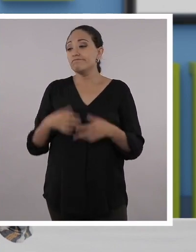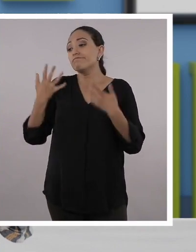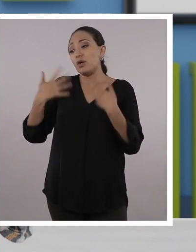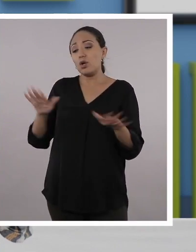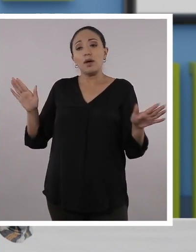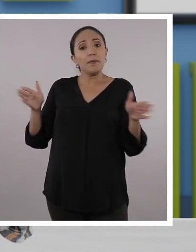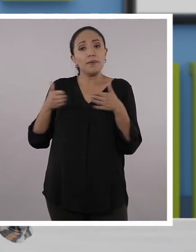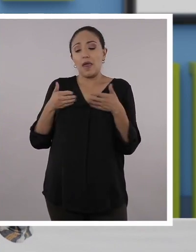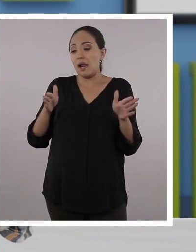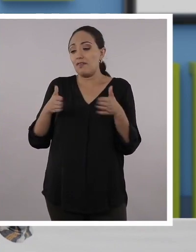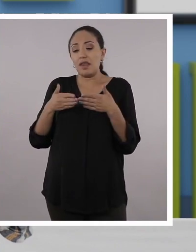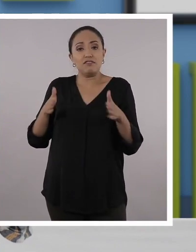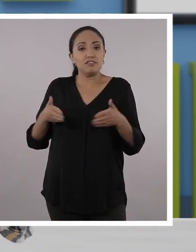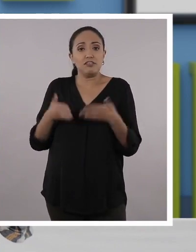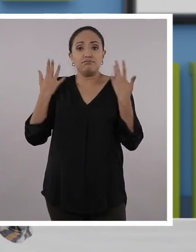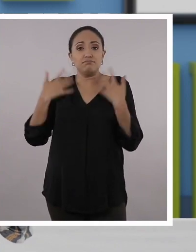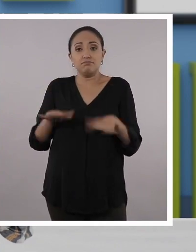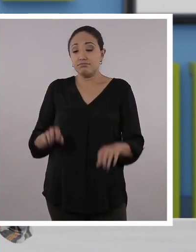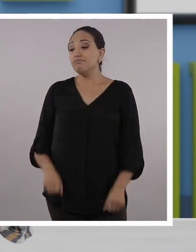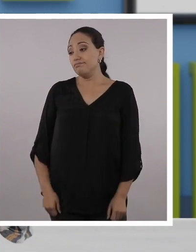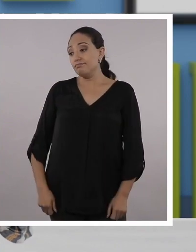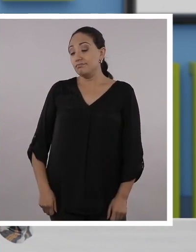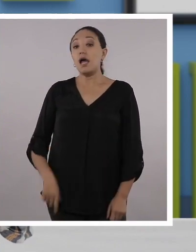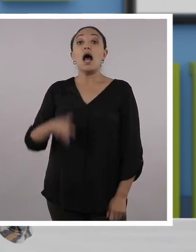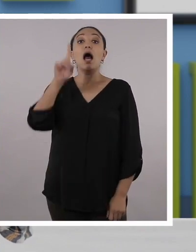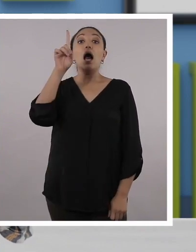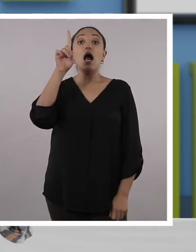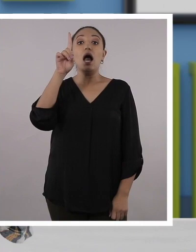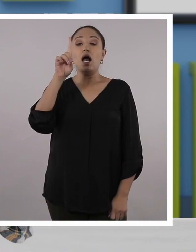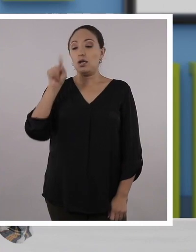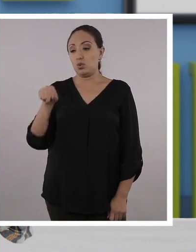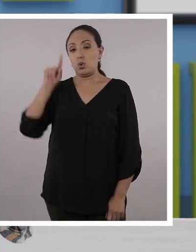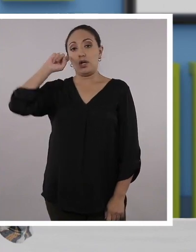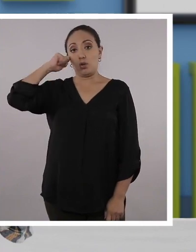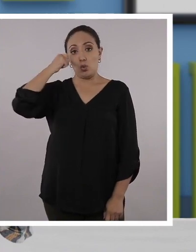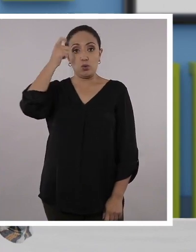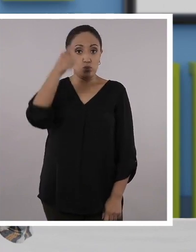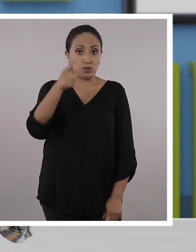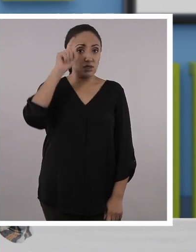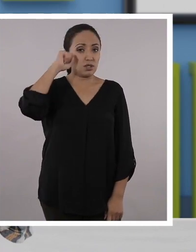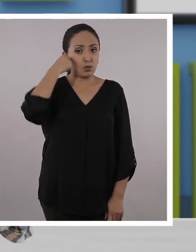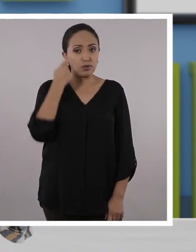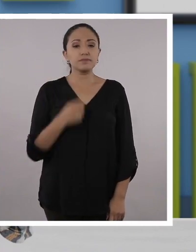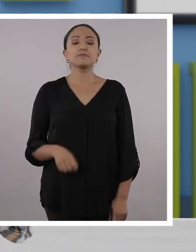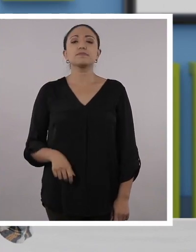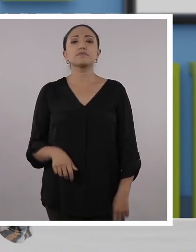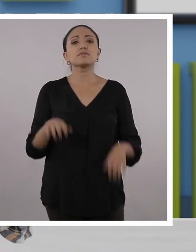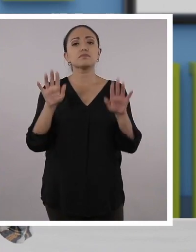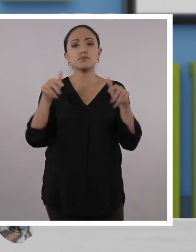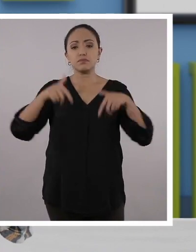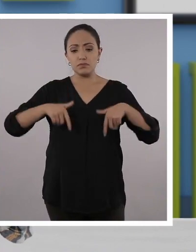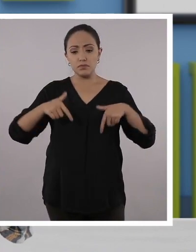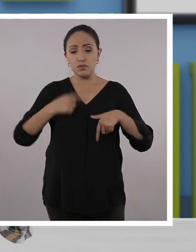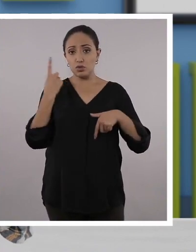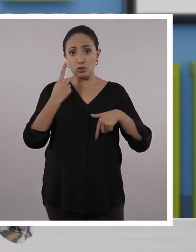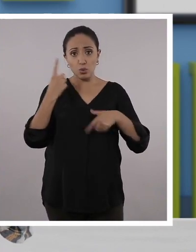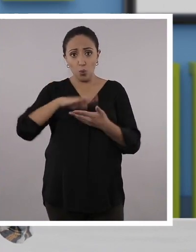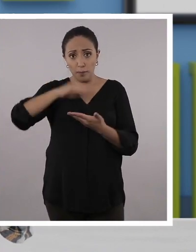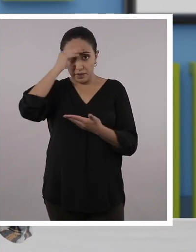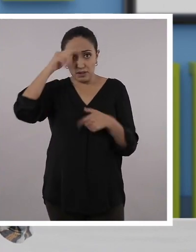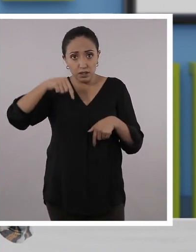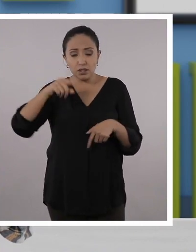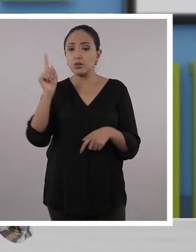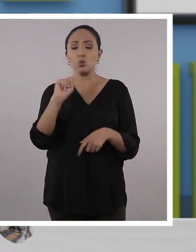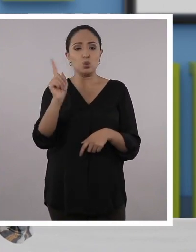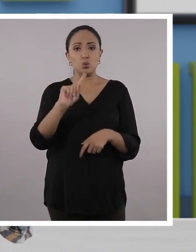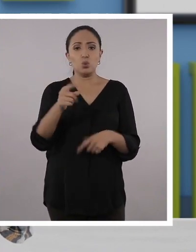Y con eso vamos llegando al final del programa del día de hoy, profe. Y quería recordarles a los chicos que no solamente existe este espacio